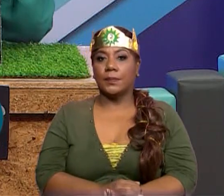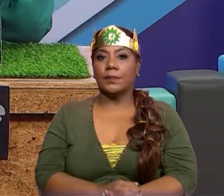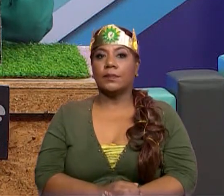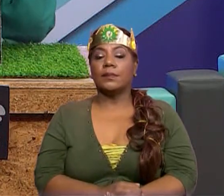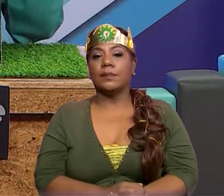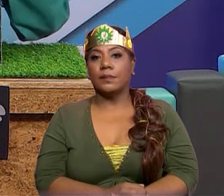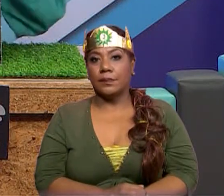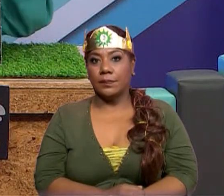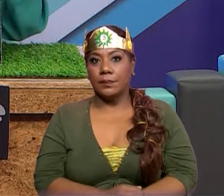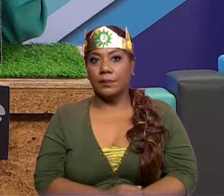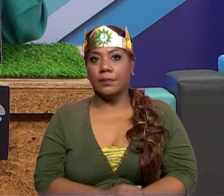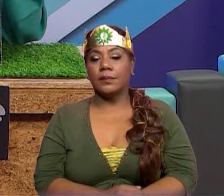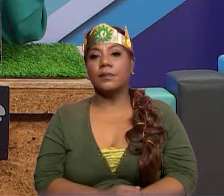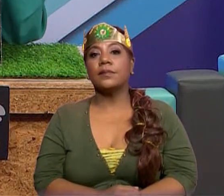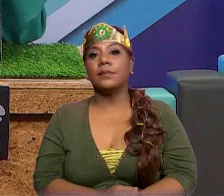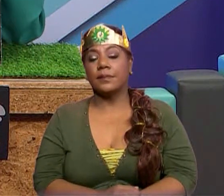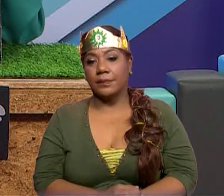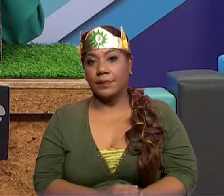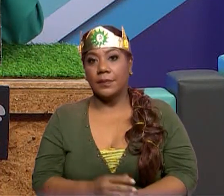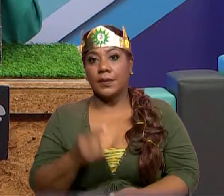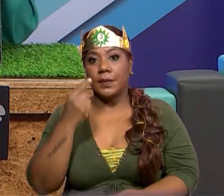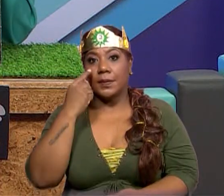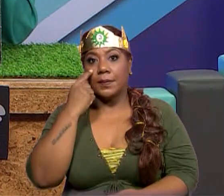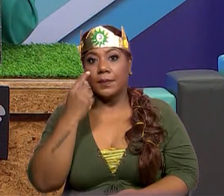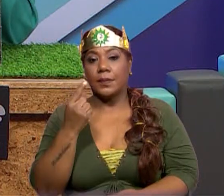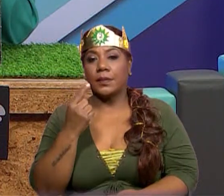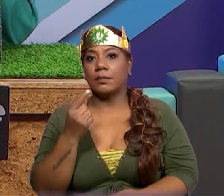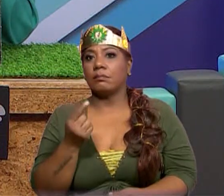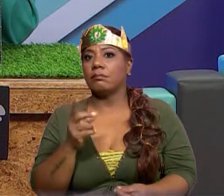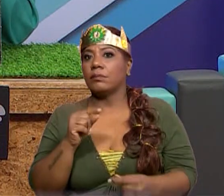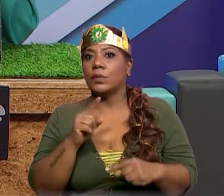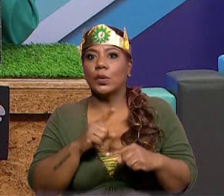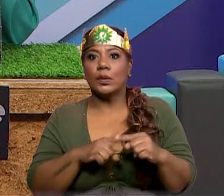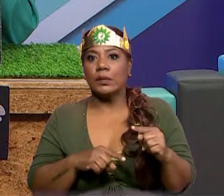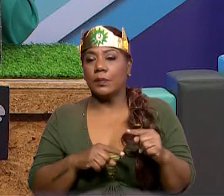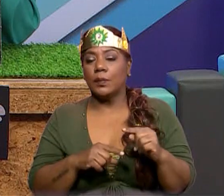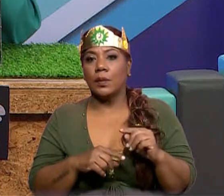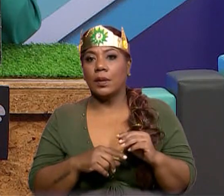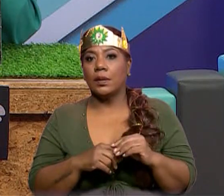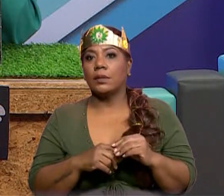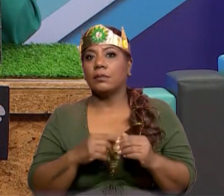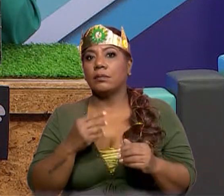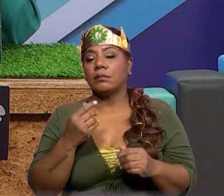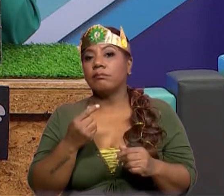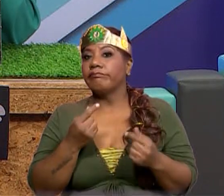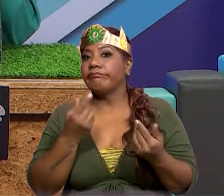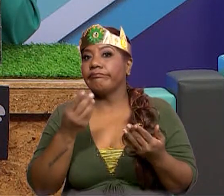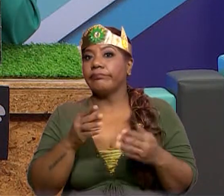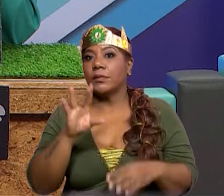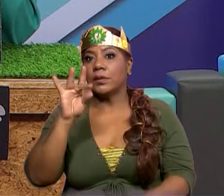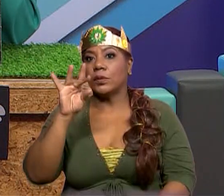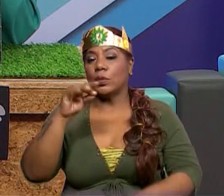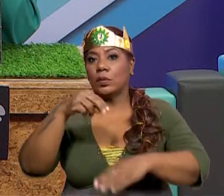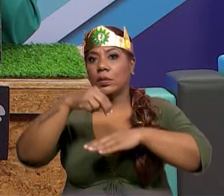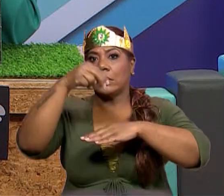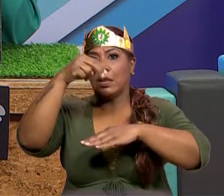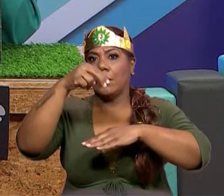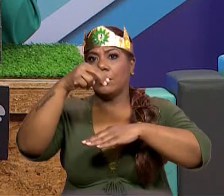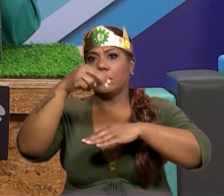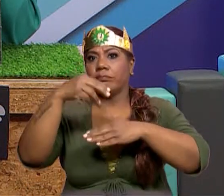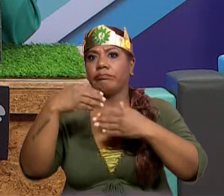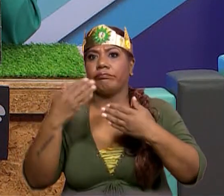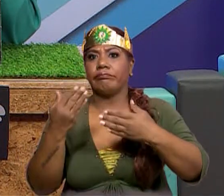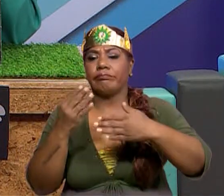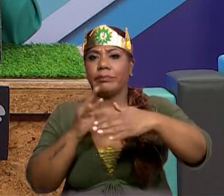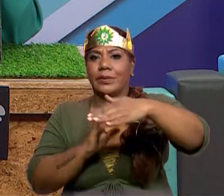vamos a tener que utilizar más de una unidad para poder representarlo. Porque recuerden que el número de